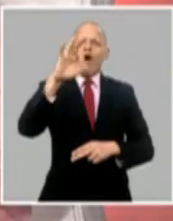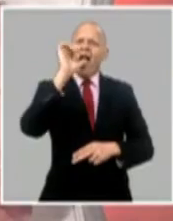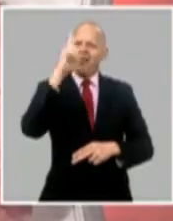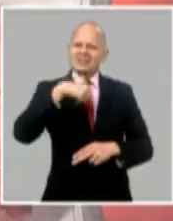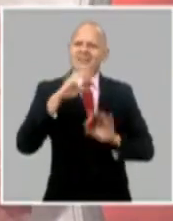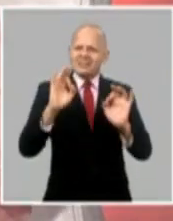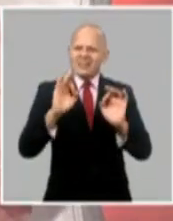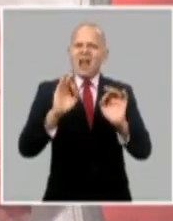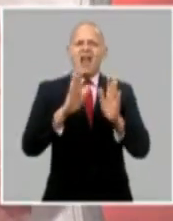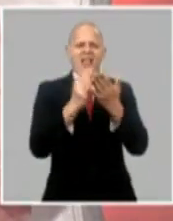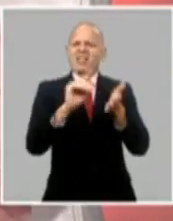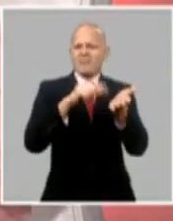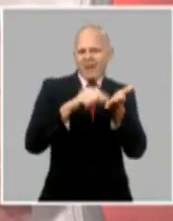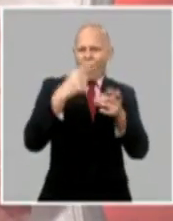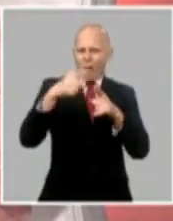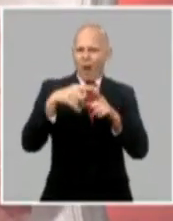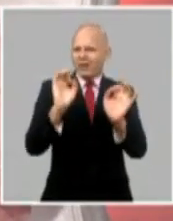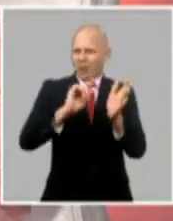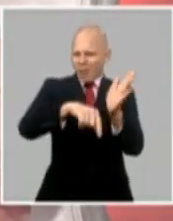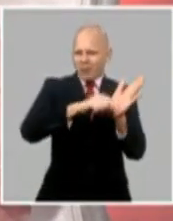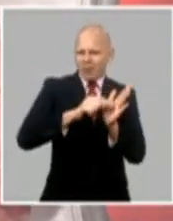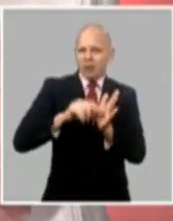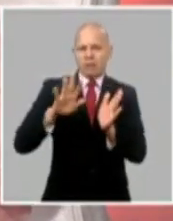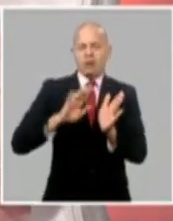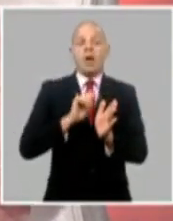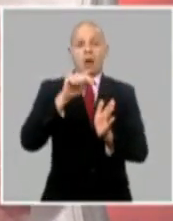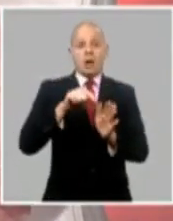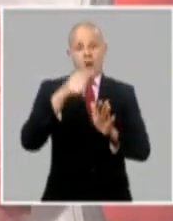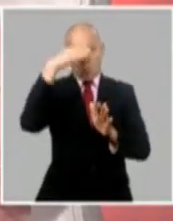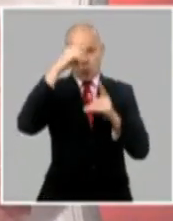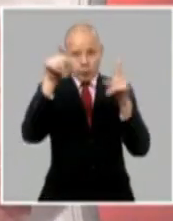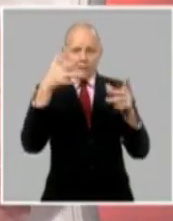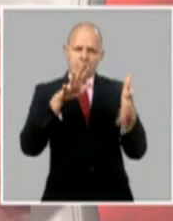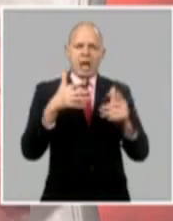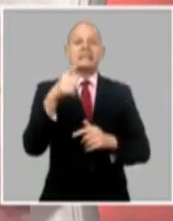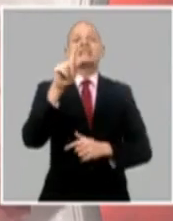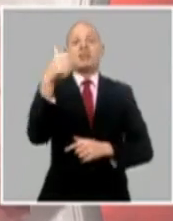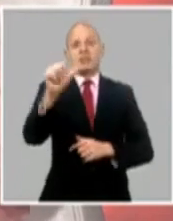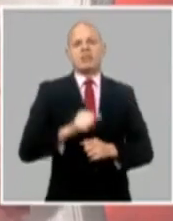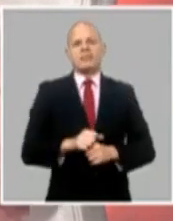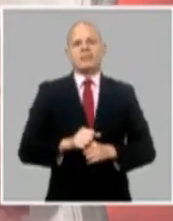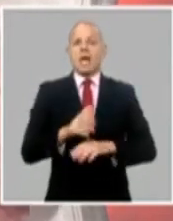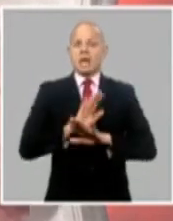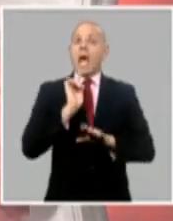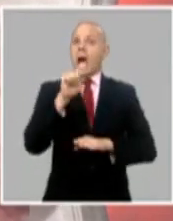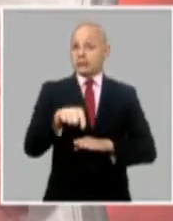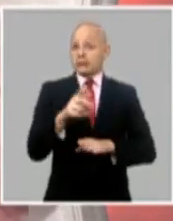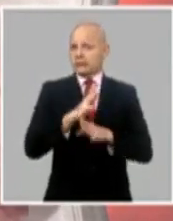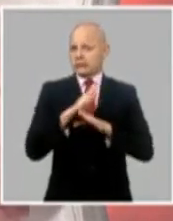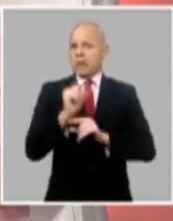y además en el perfeccionamiento e informatización del registro comercial. El registro comercial es un registro público